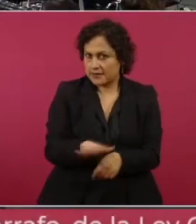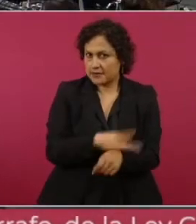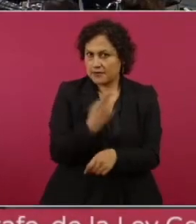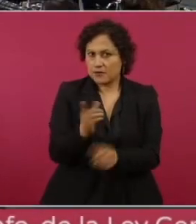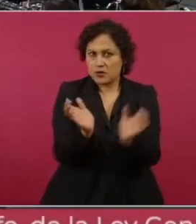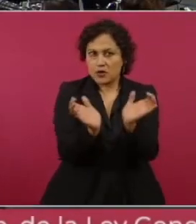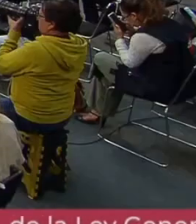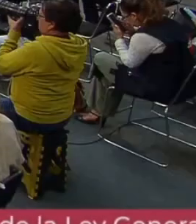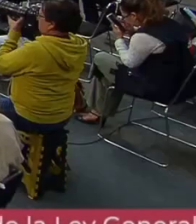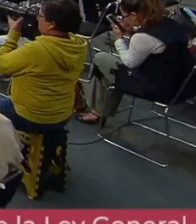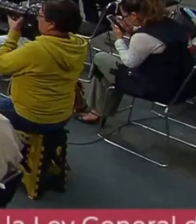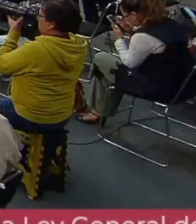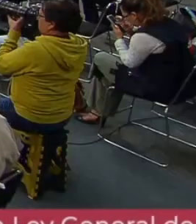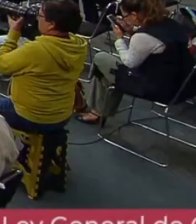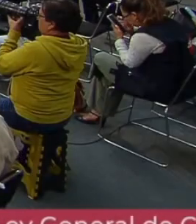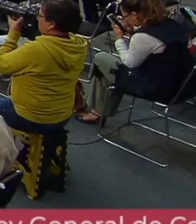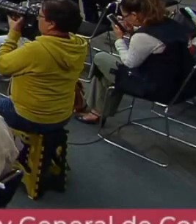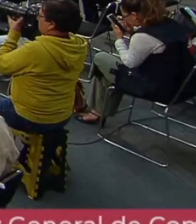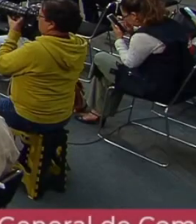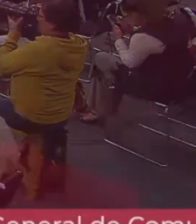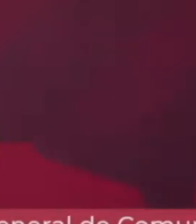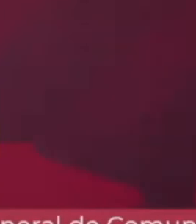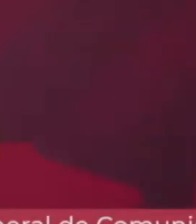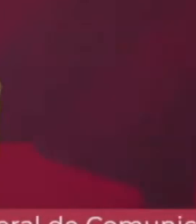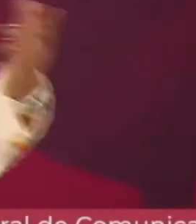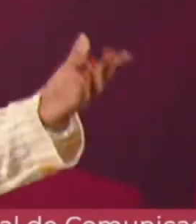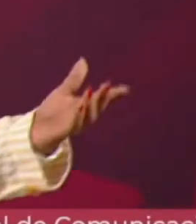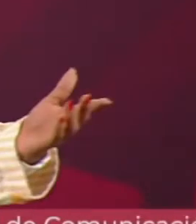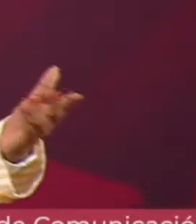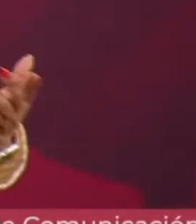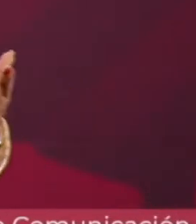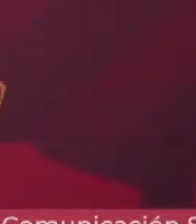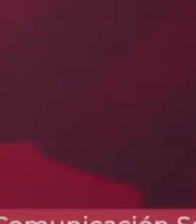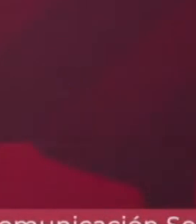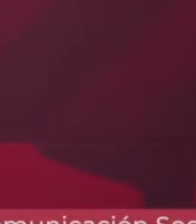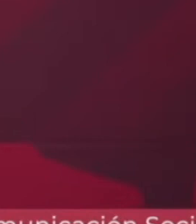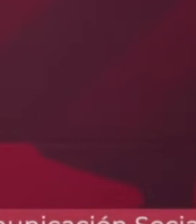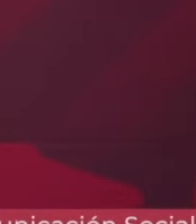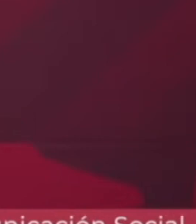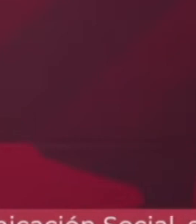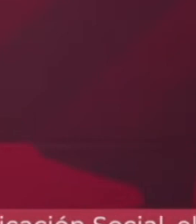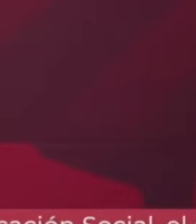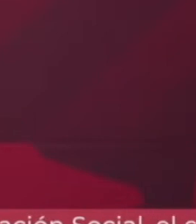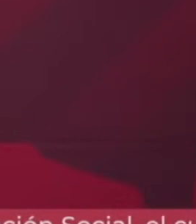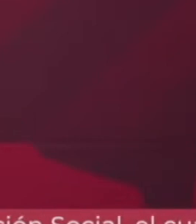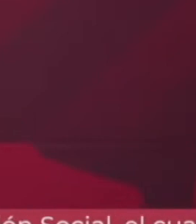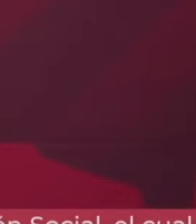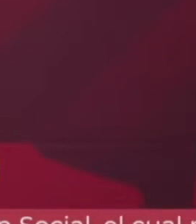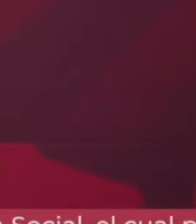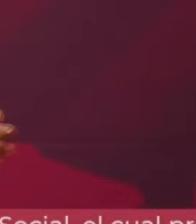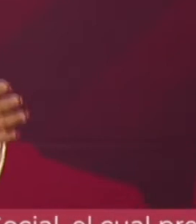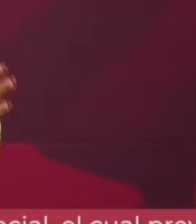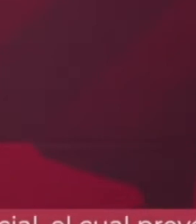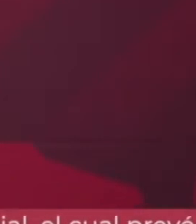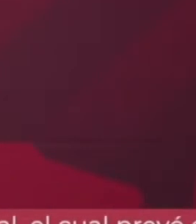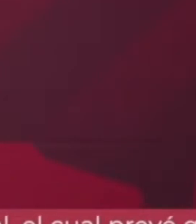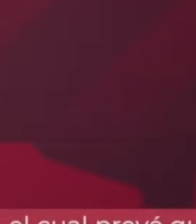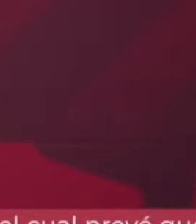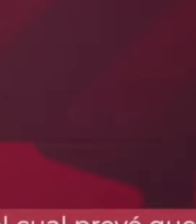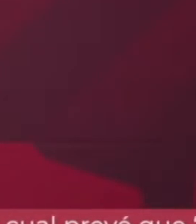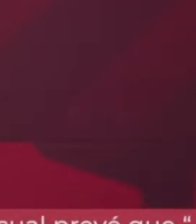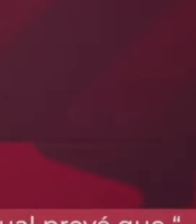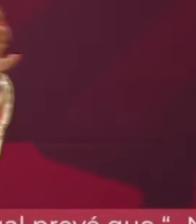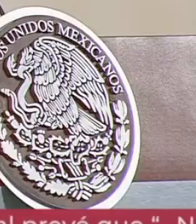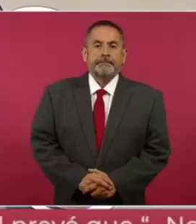servicios precisamente a los trabajadores del Estado. Entonces, como